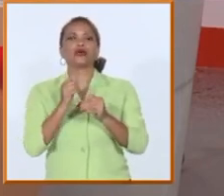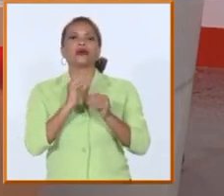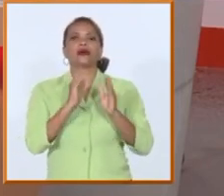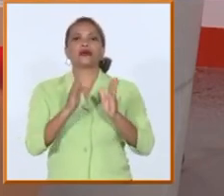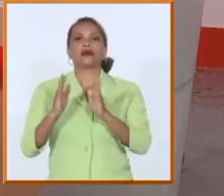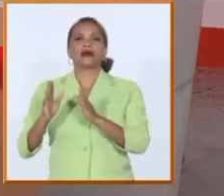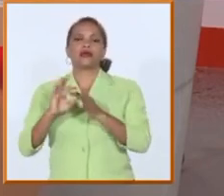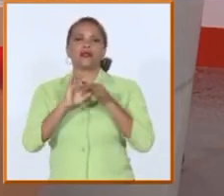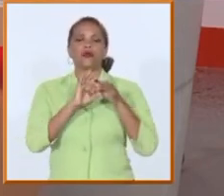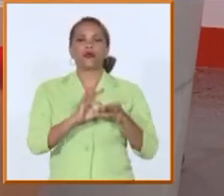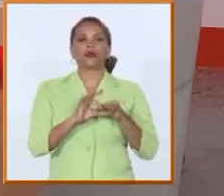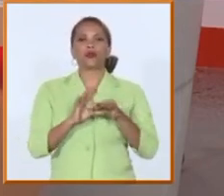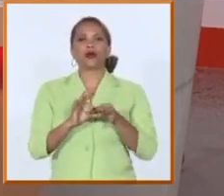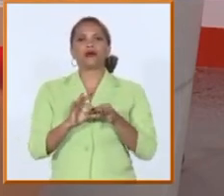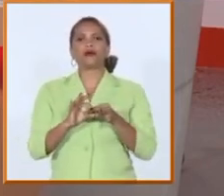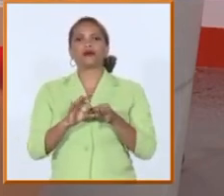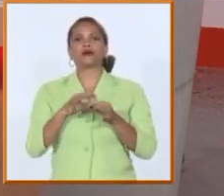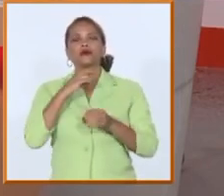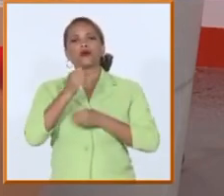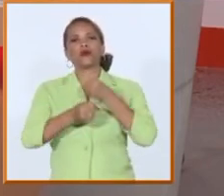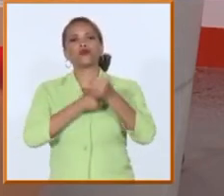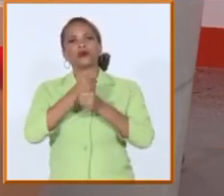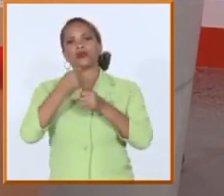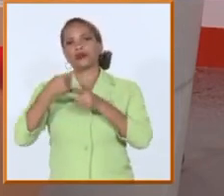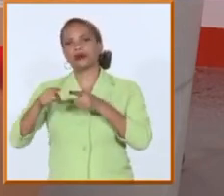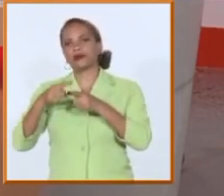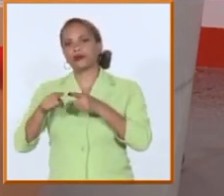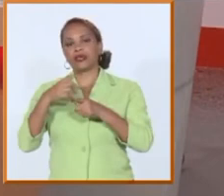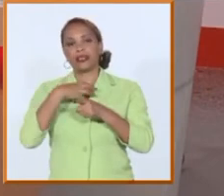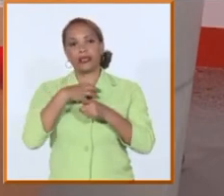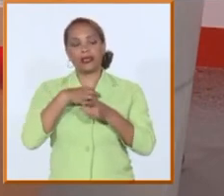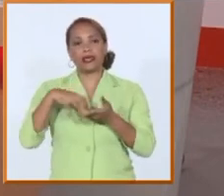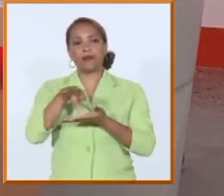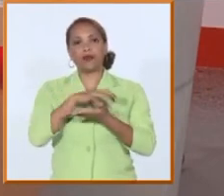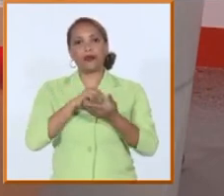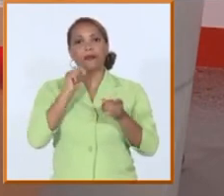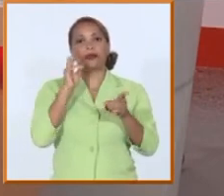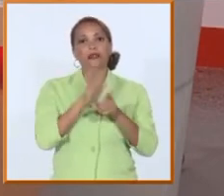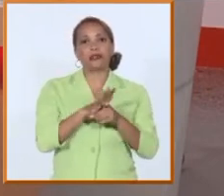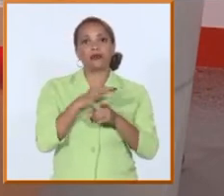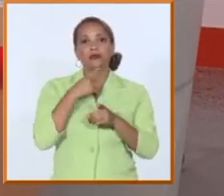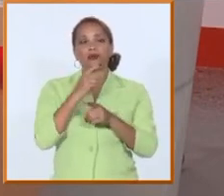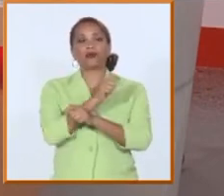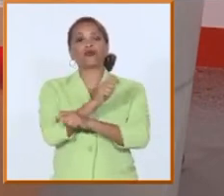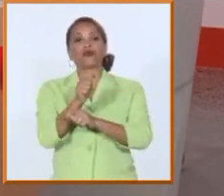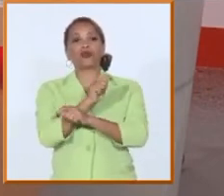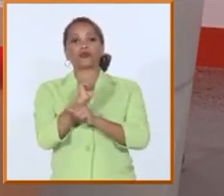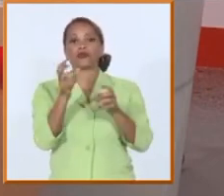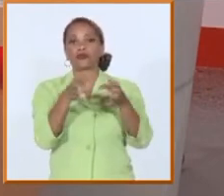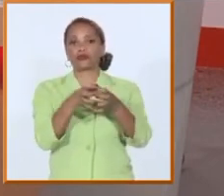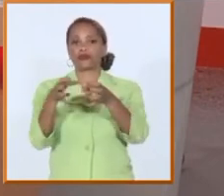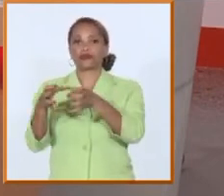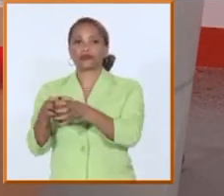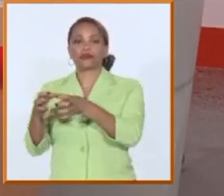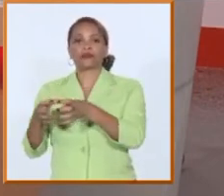y la manera en que vamos a utilizar esos recursos de los cuales disponemos empezando insisto por el claustro que es lo más importante y